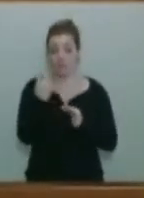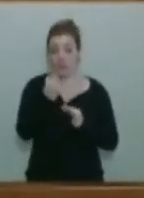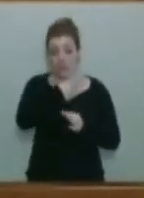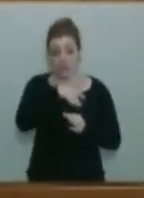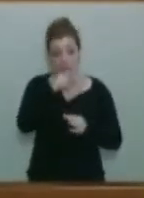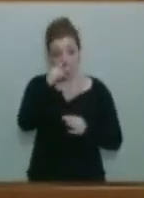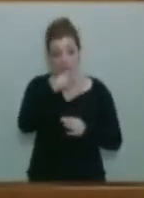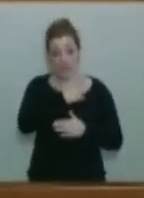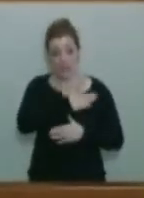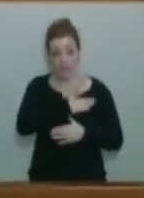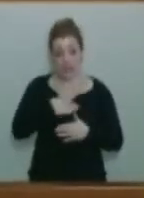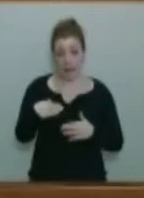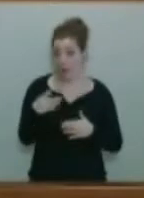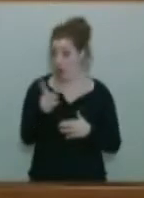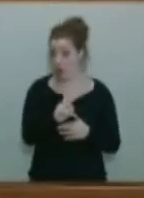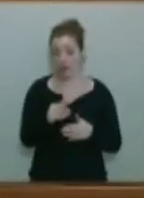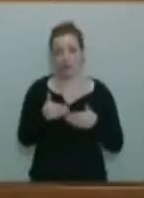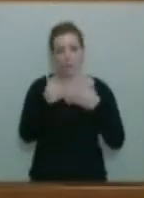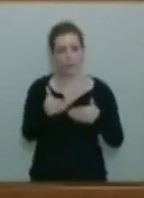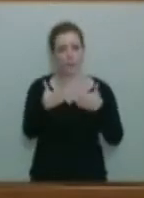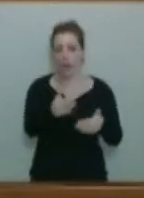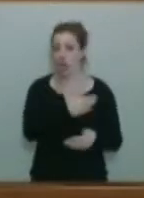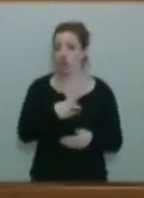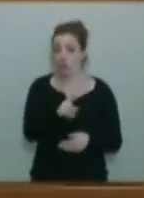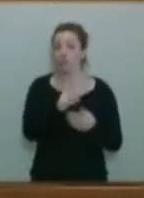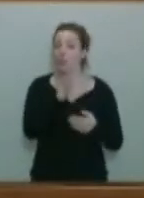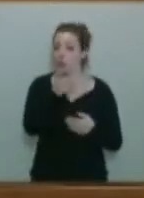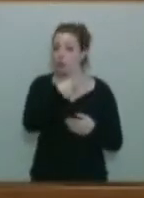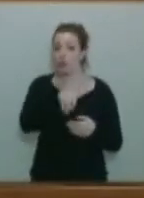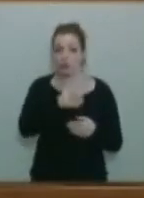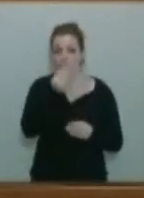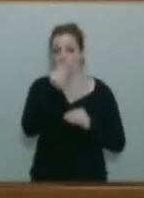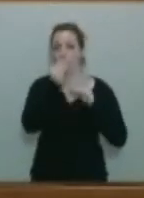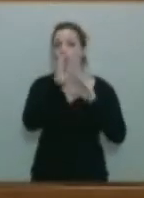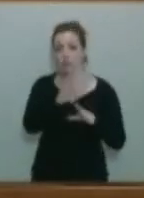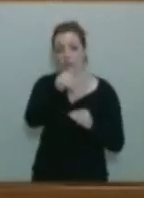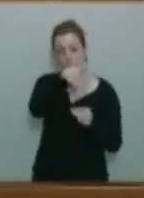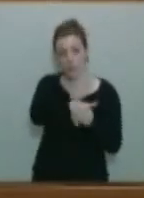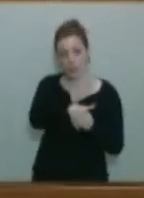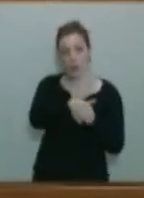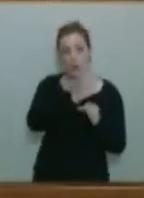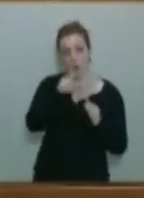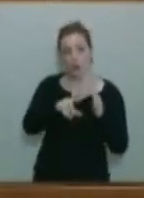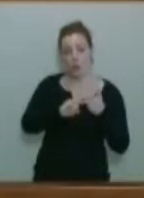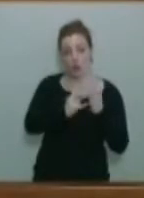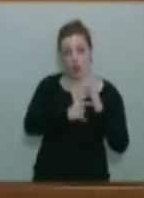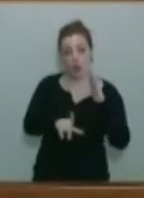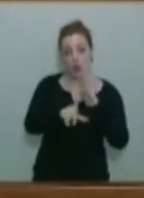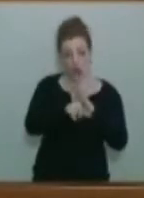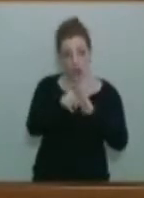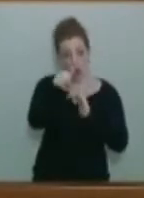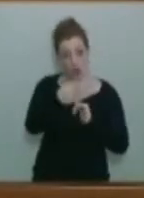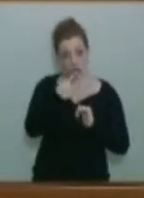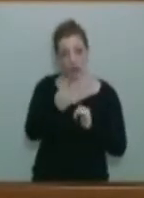produzcan retrasos adicionales, ya en su momento anunciamos nuestra intención de votar a favor del presente proyecto de ley, compromiso que hoy confirmamos.